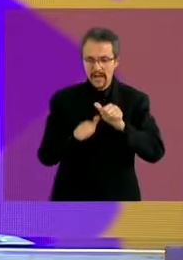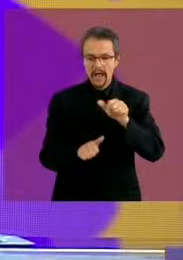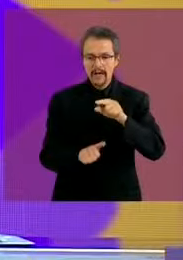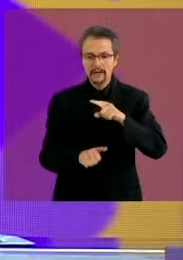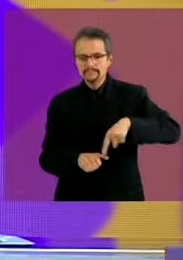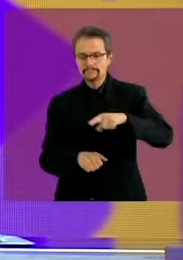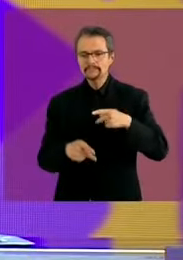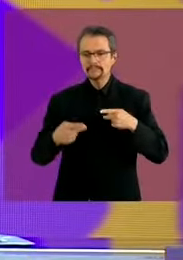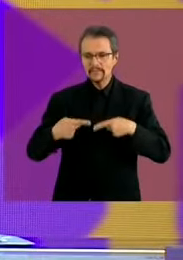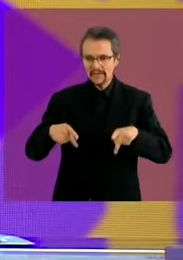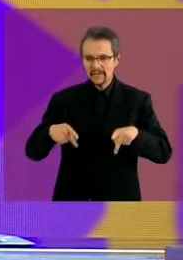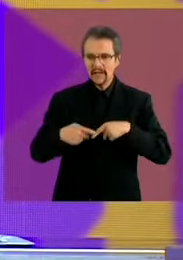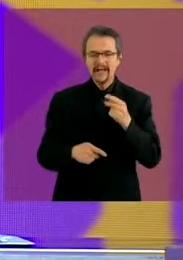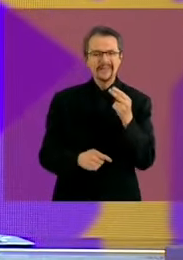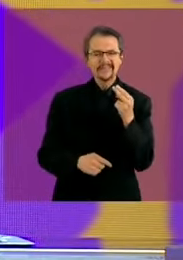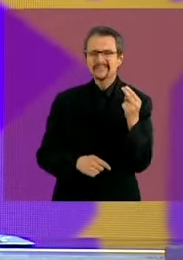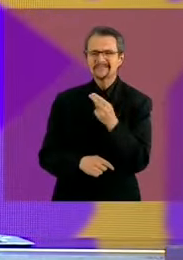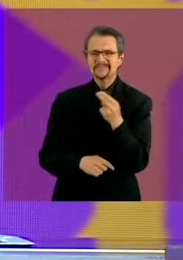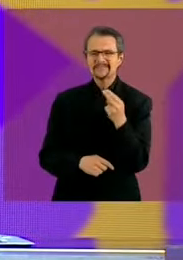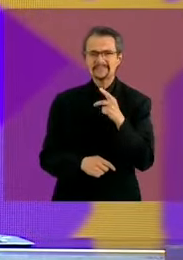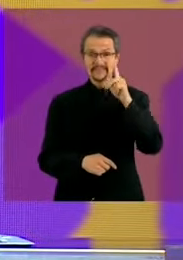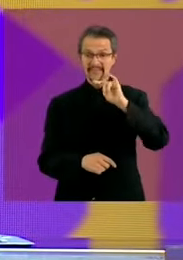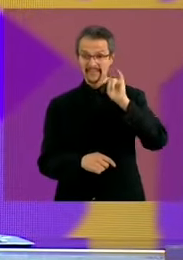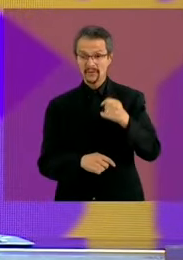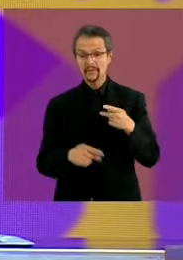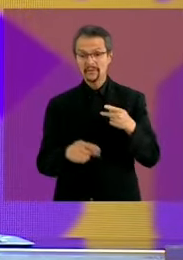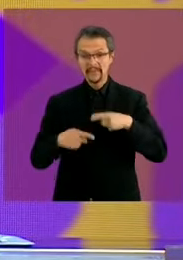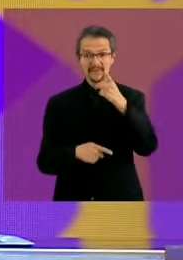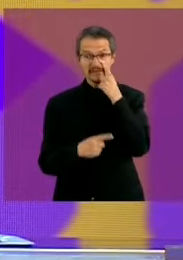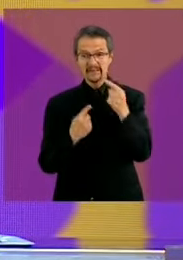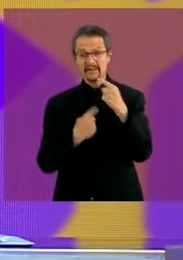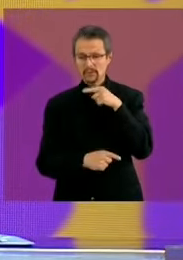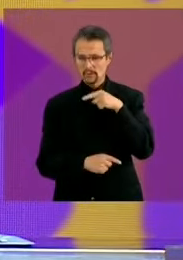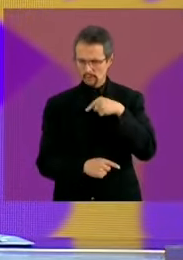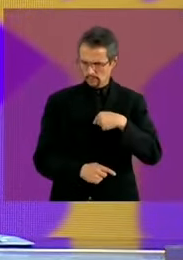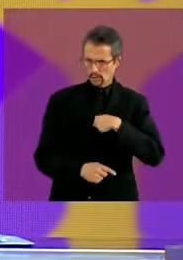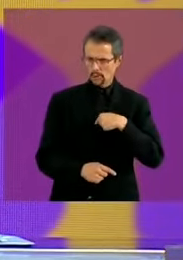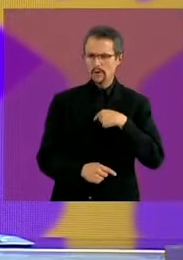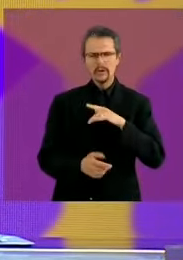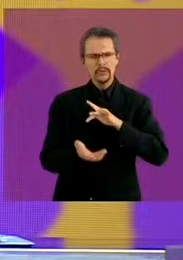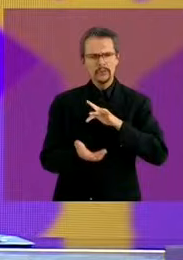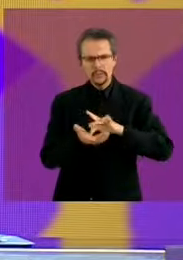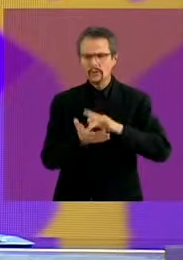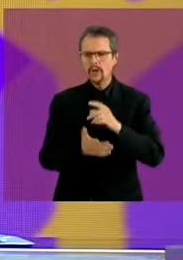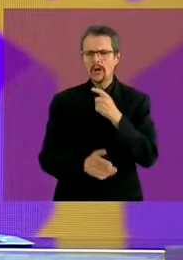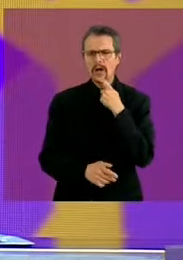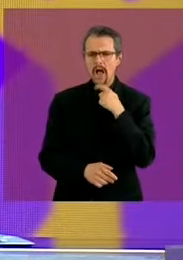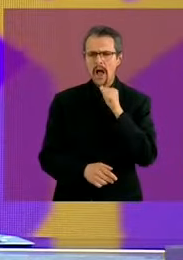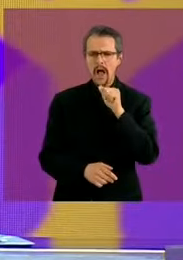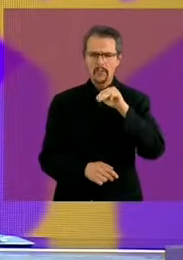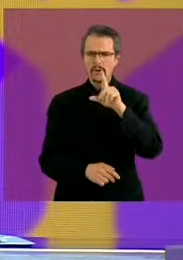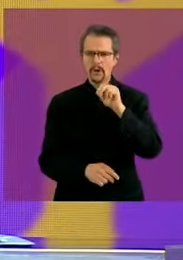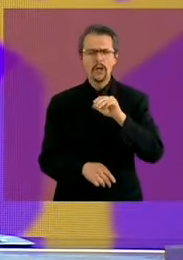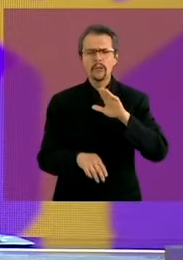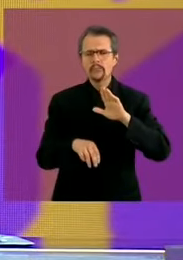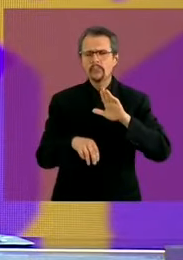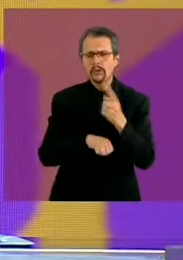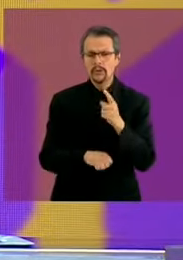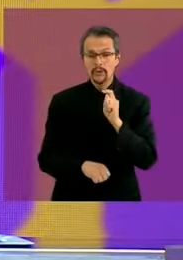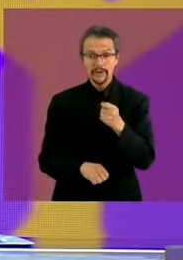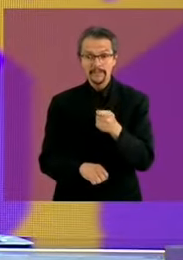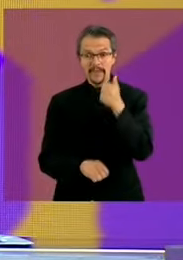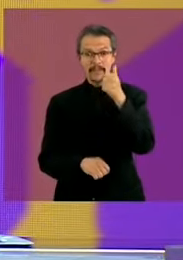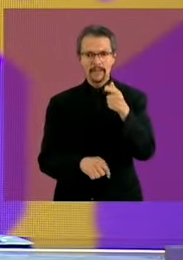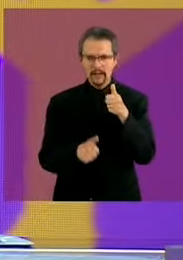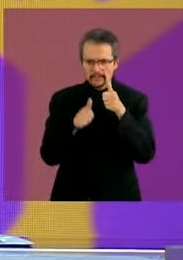persona en Tijuana me dijo estoy con el presidente López Obrador porque por primera vez nos volteó a ver